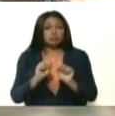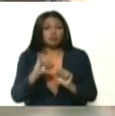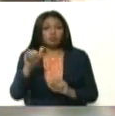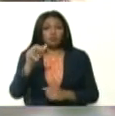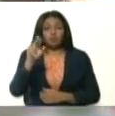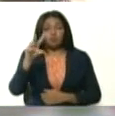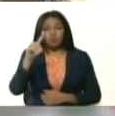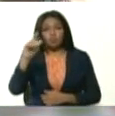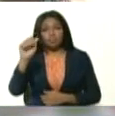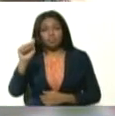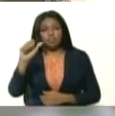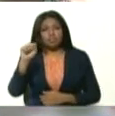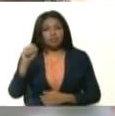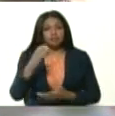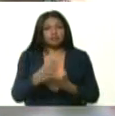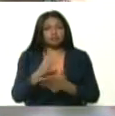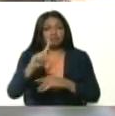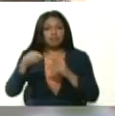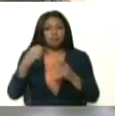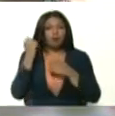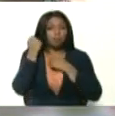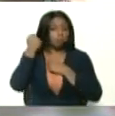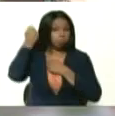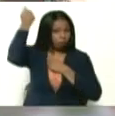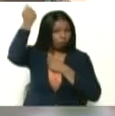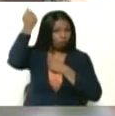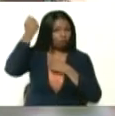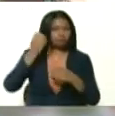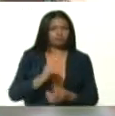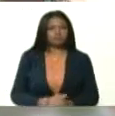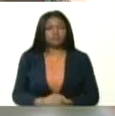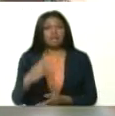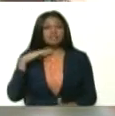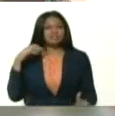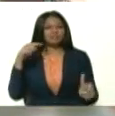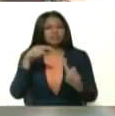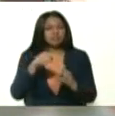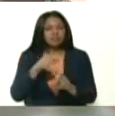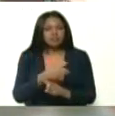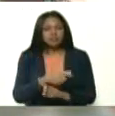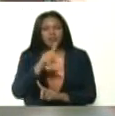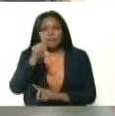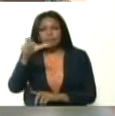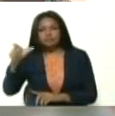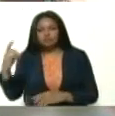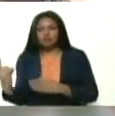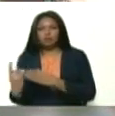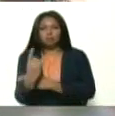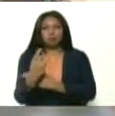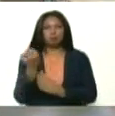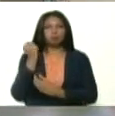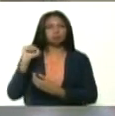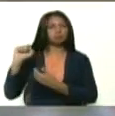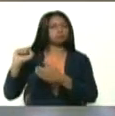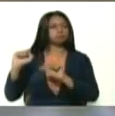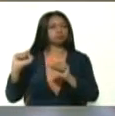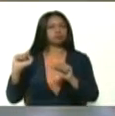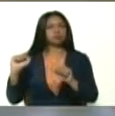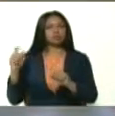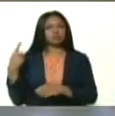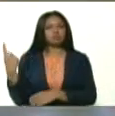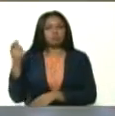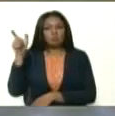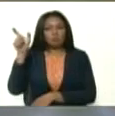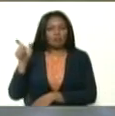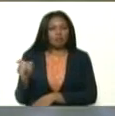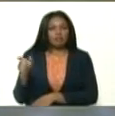siempre. Luego se ahorcó. Ese es el destino de los traidores. El desprecio, la soledad.